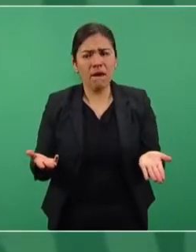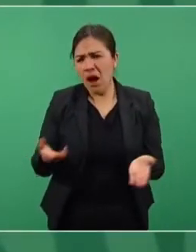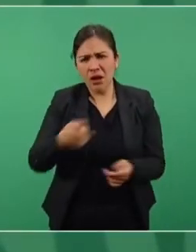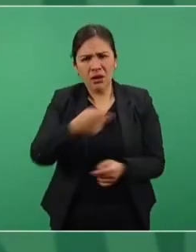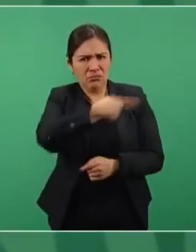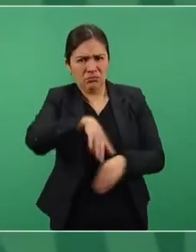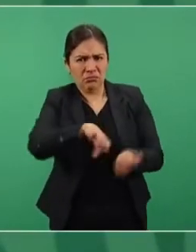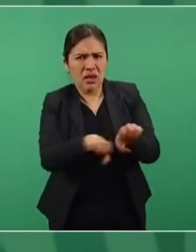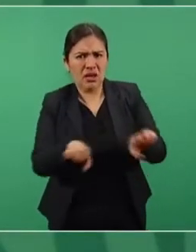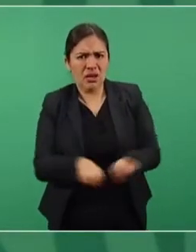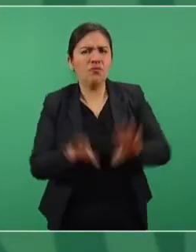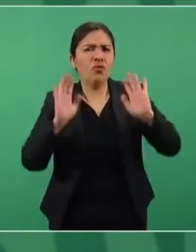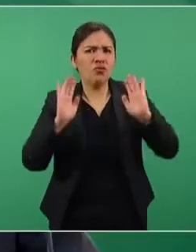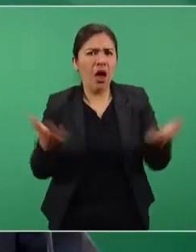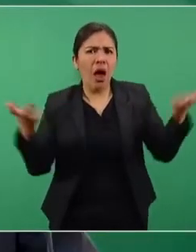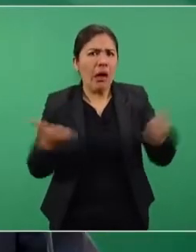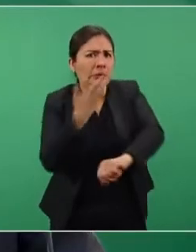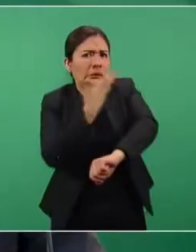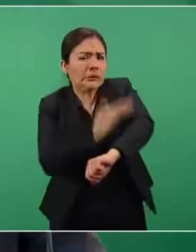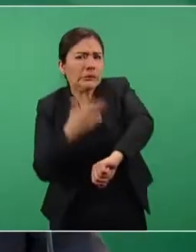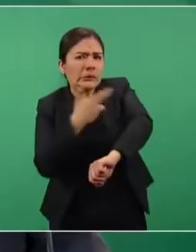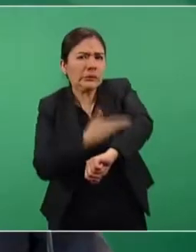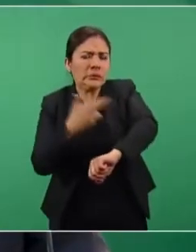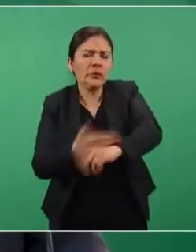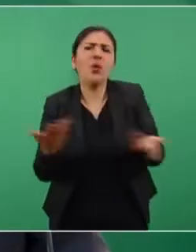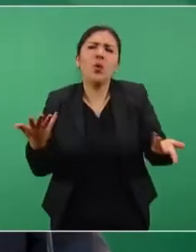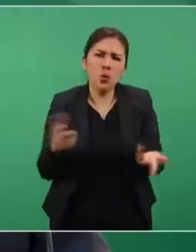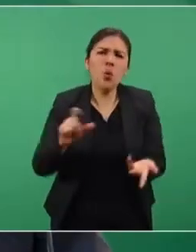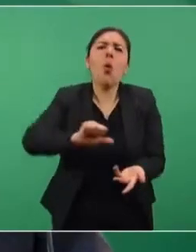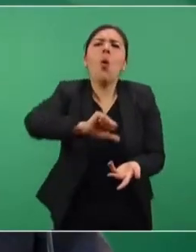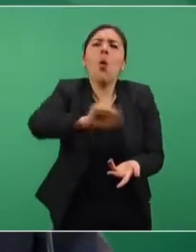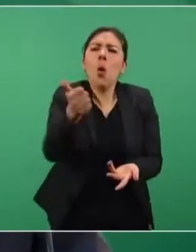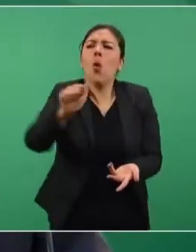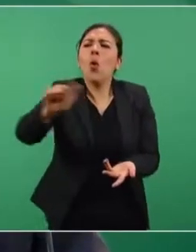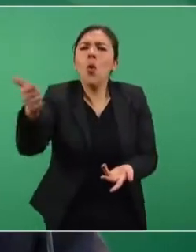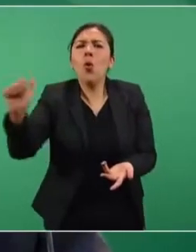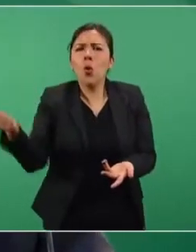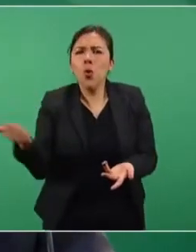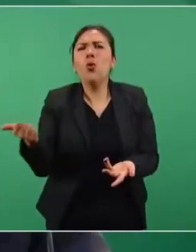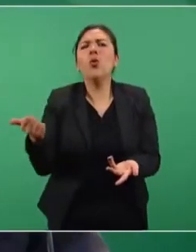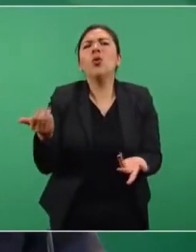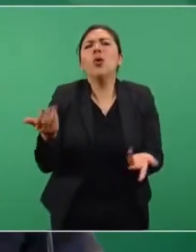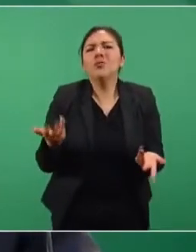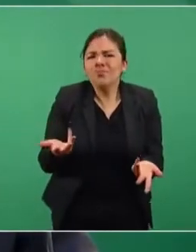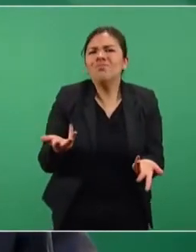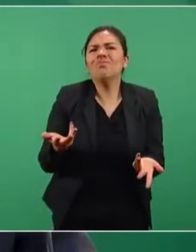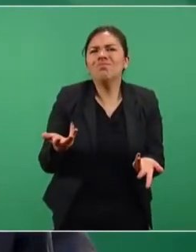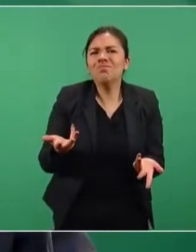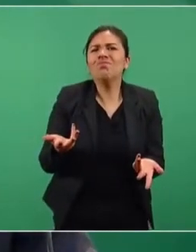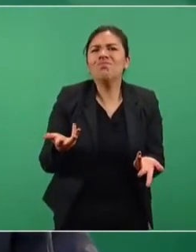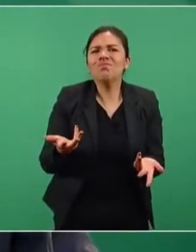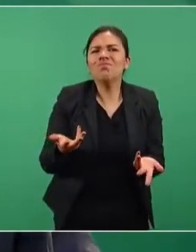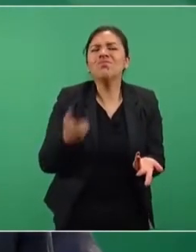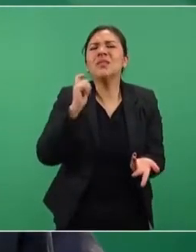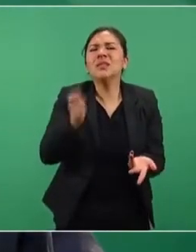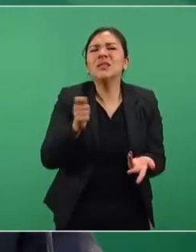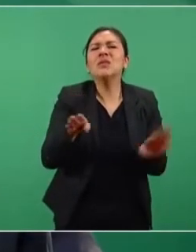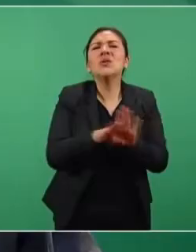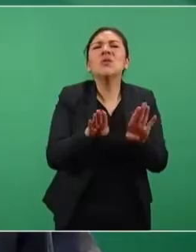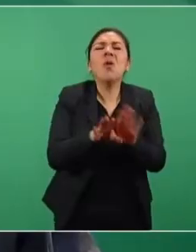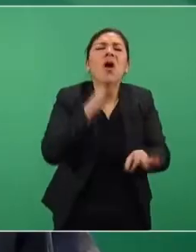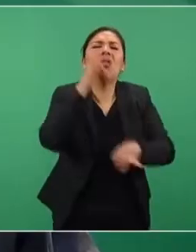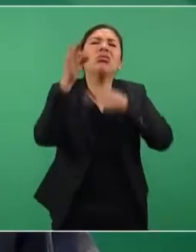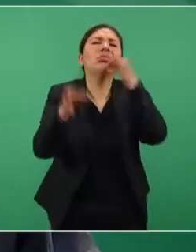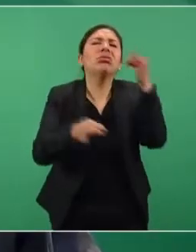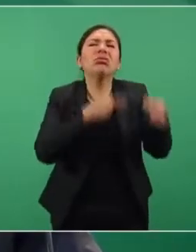haciendo lo que corresponde. Lo demás es propagandístico